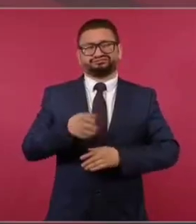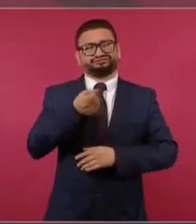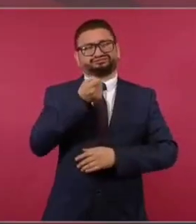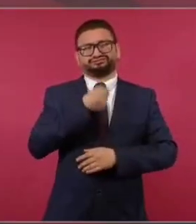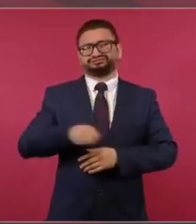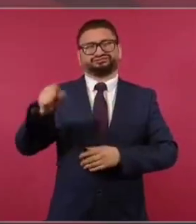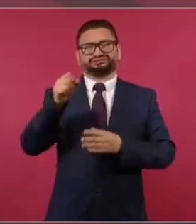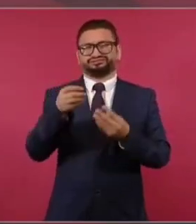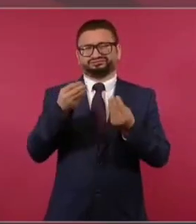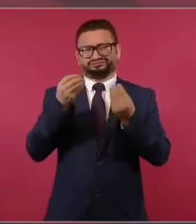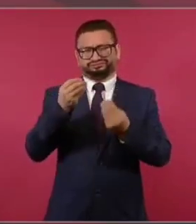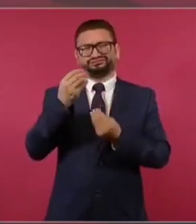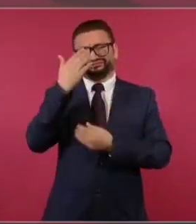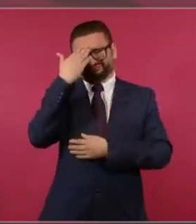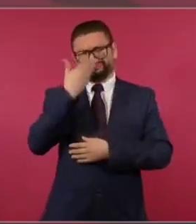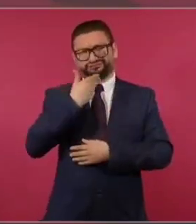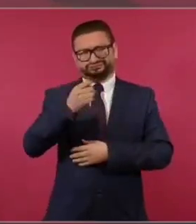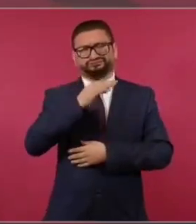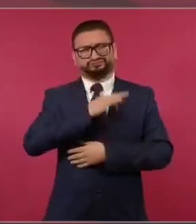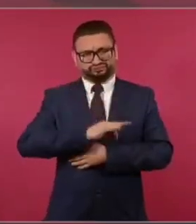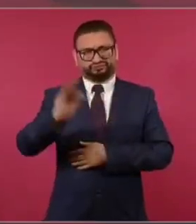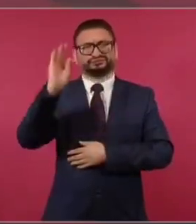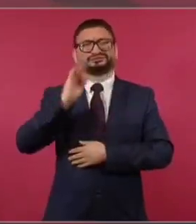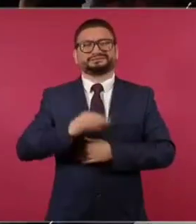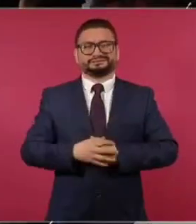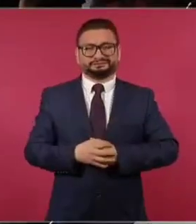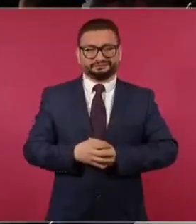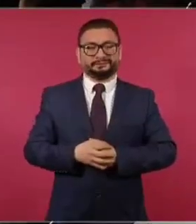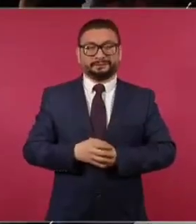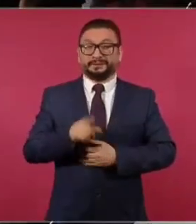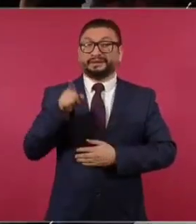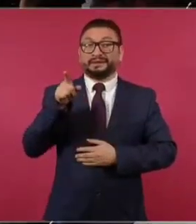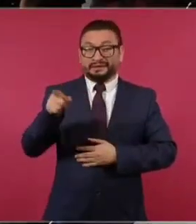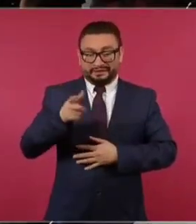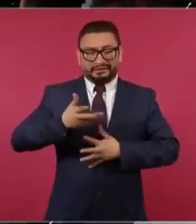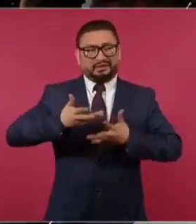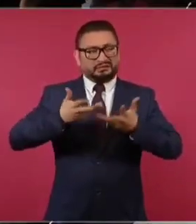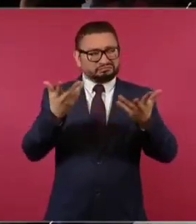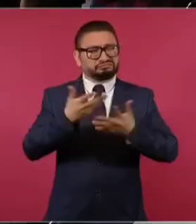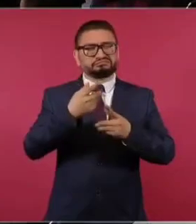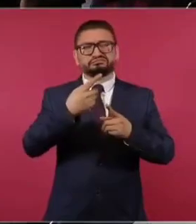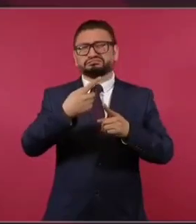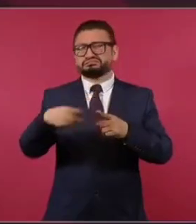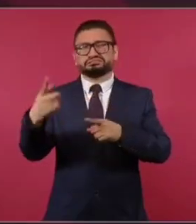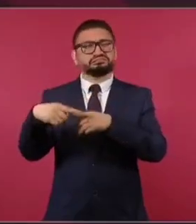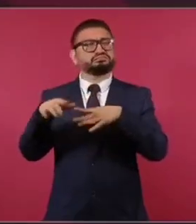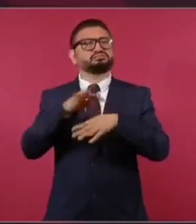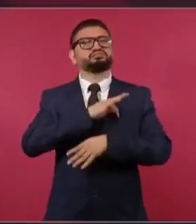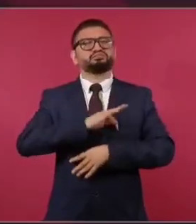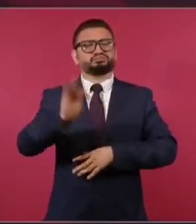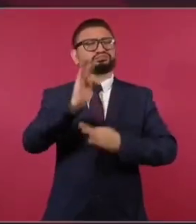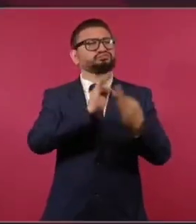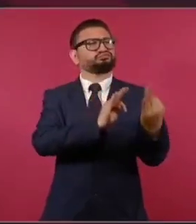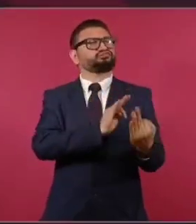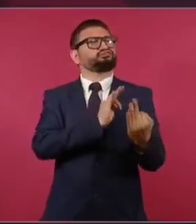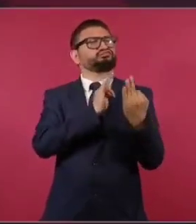mucha capacidad para enfrentar cualquier